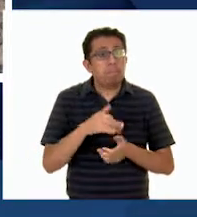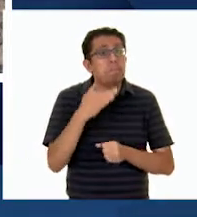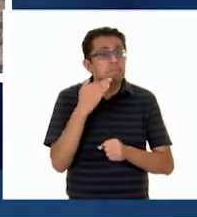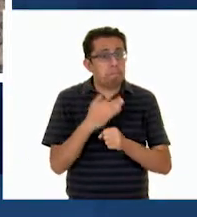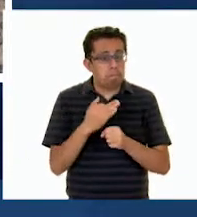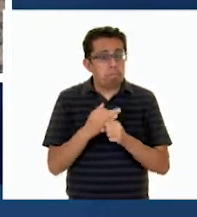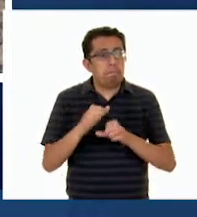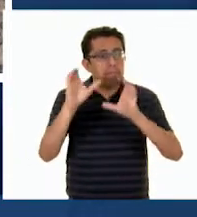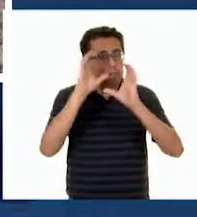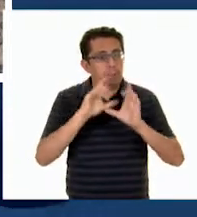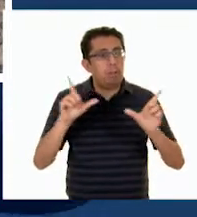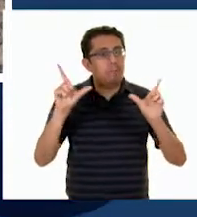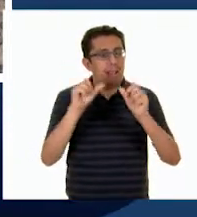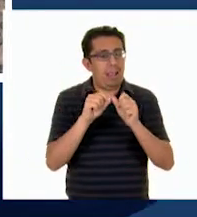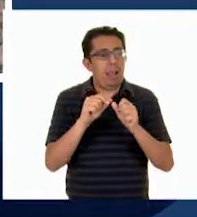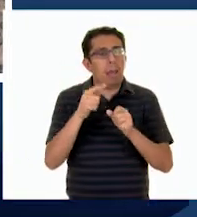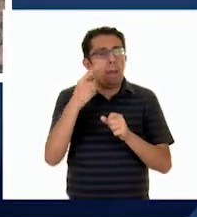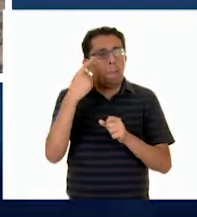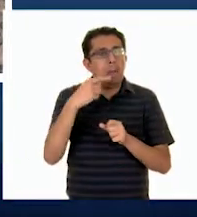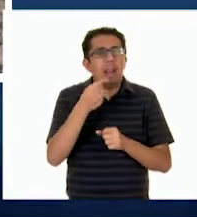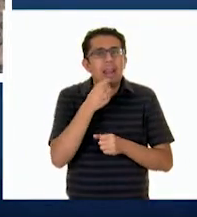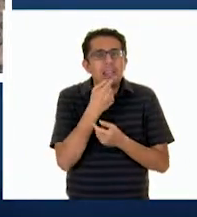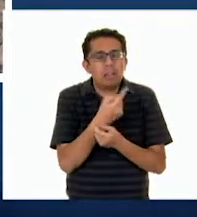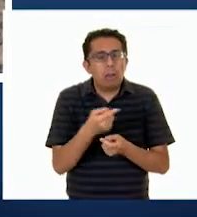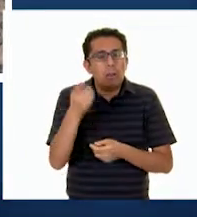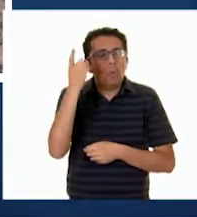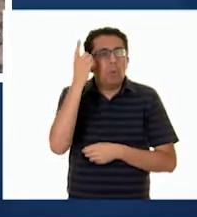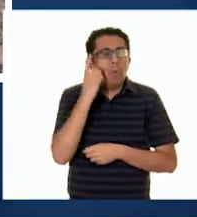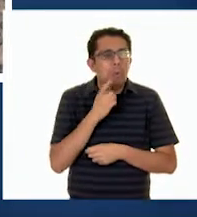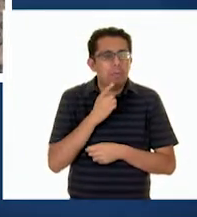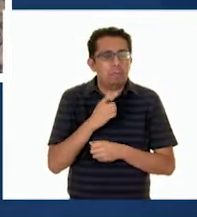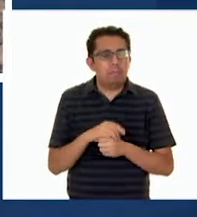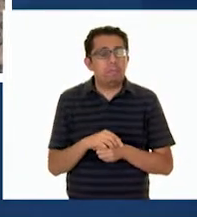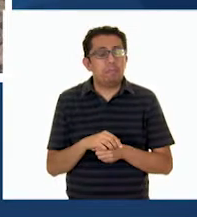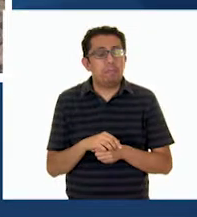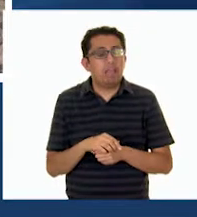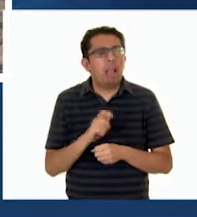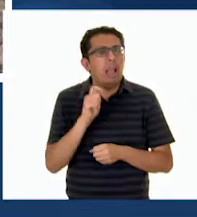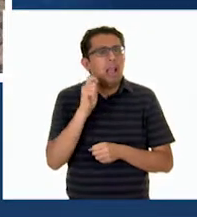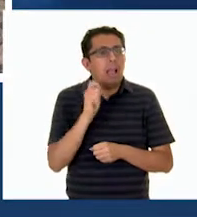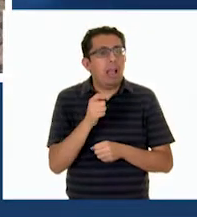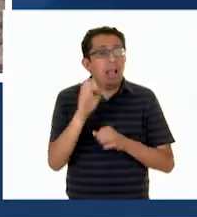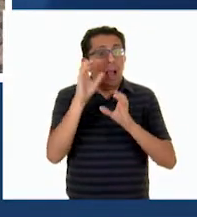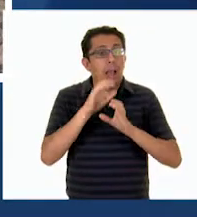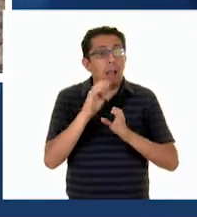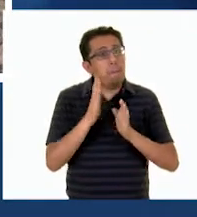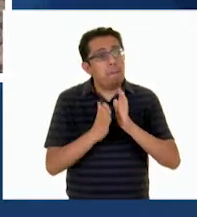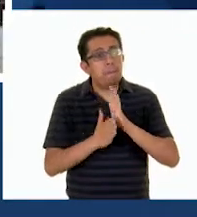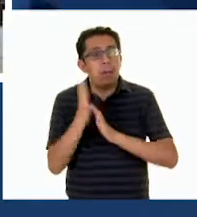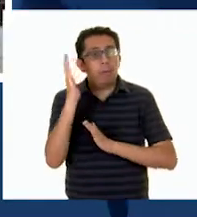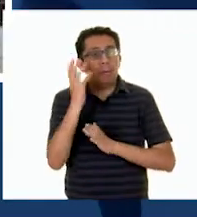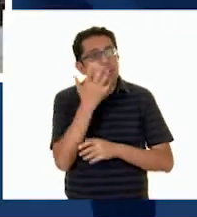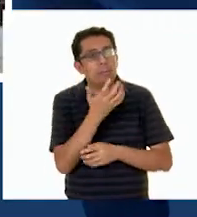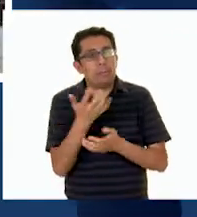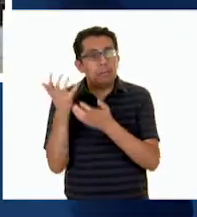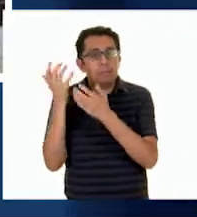De una canción de cuna En maya Que se llama Los Xhtoles Y que significa ¡Vámonos! ¡Vámonos!